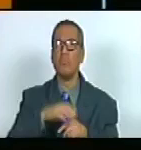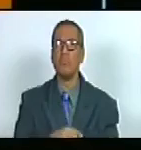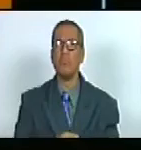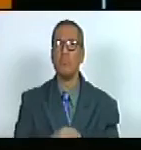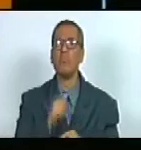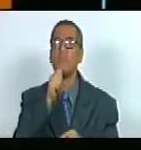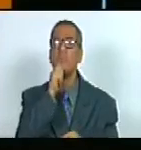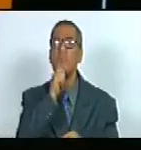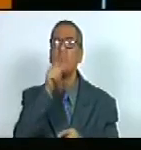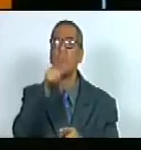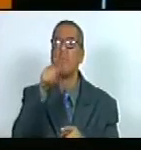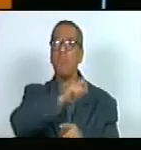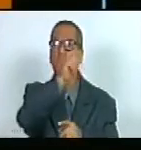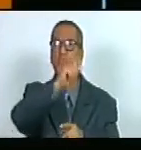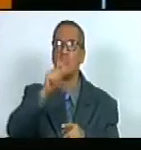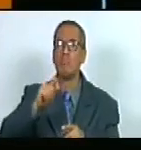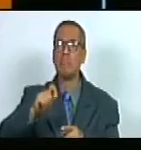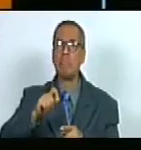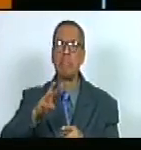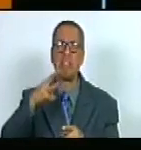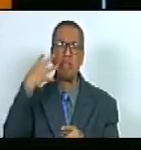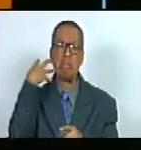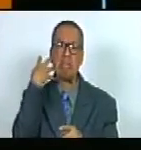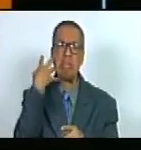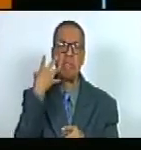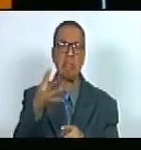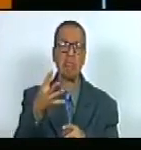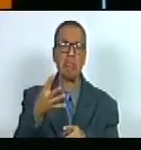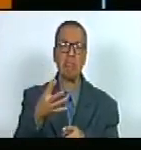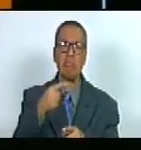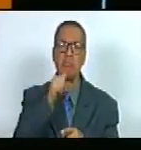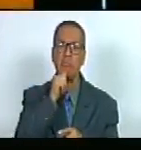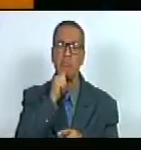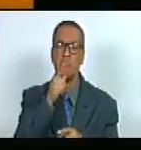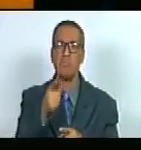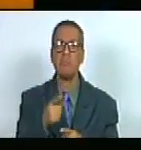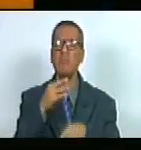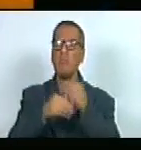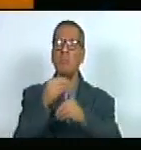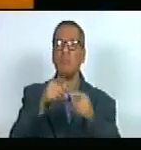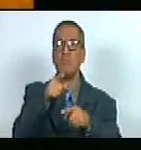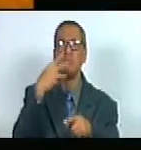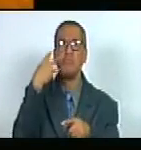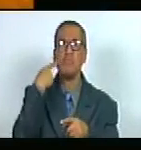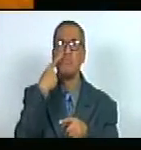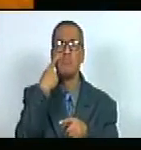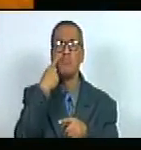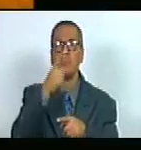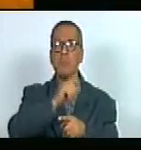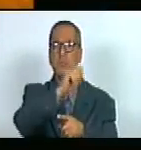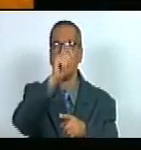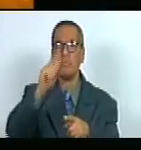quien pintó eso tan horroroso quien hizo eso quien hizo eso